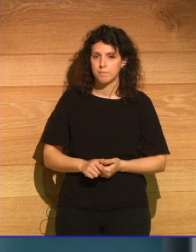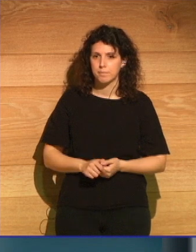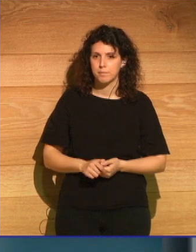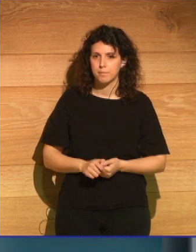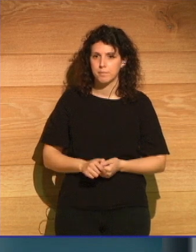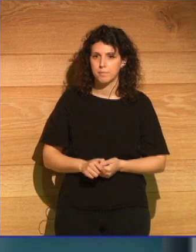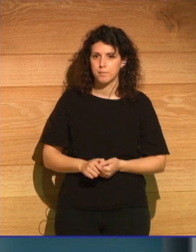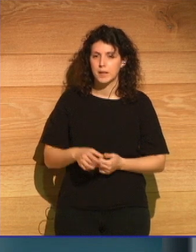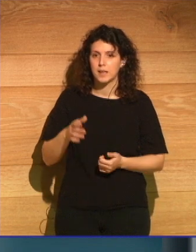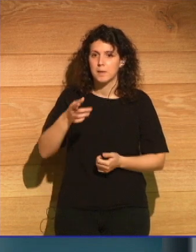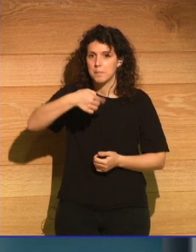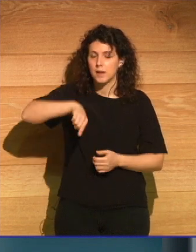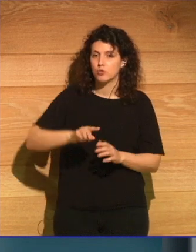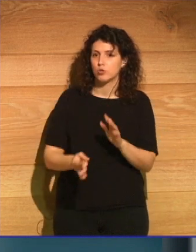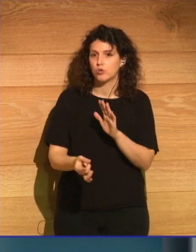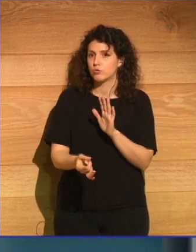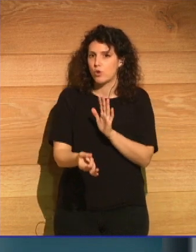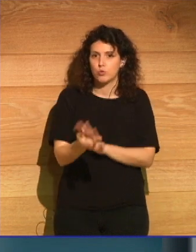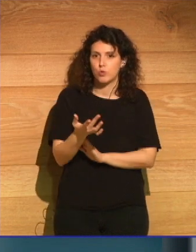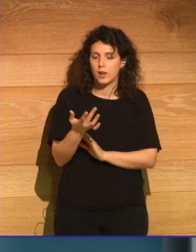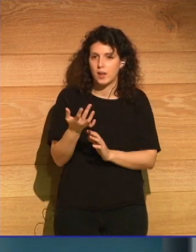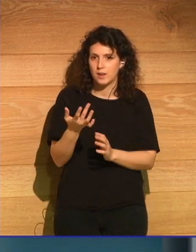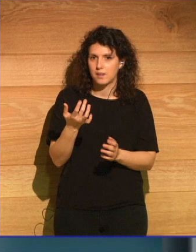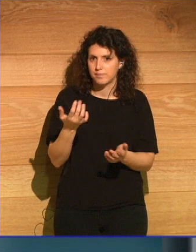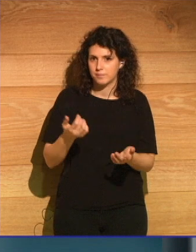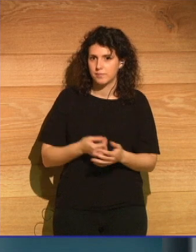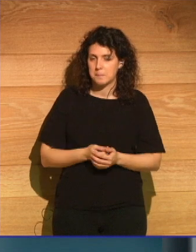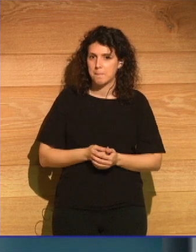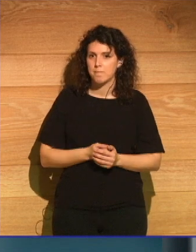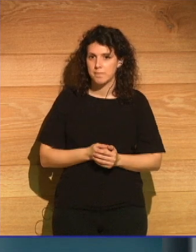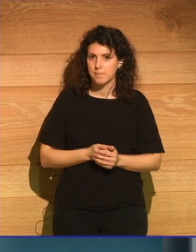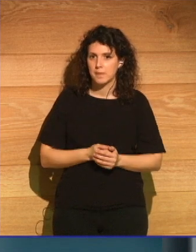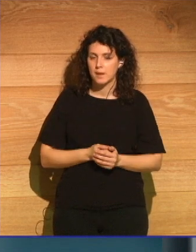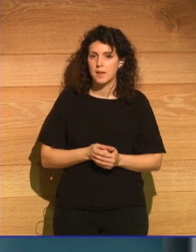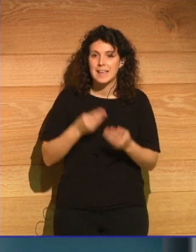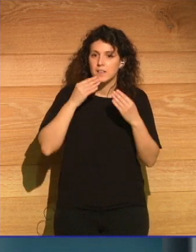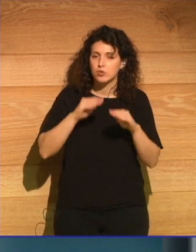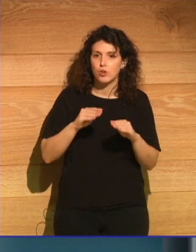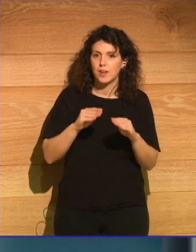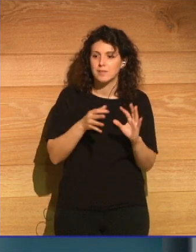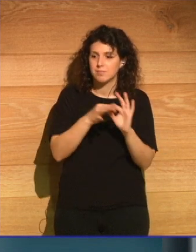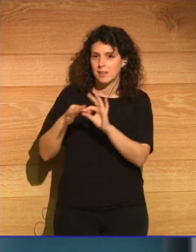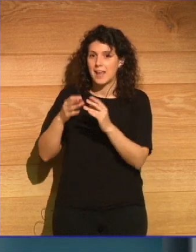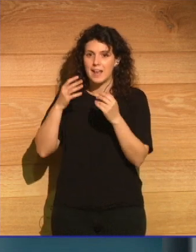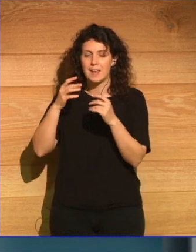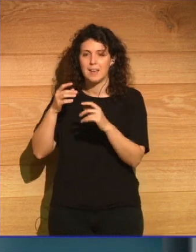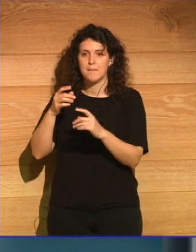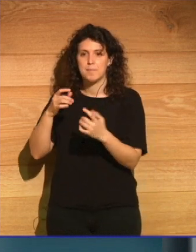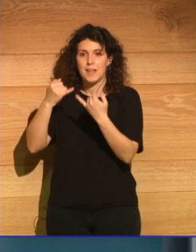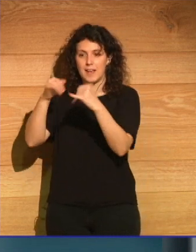evocan bueno las historias que tienen que ver con los eventos terribles